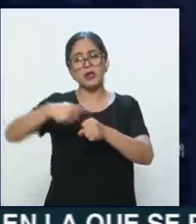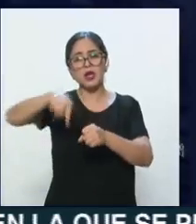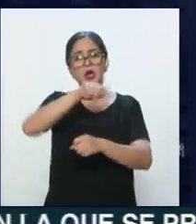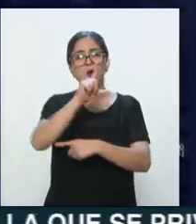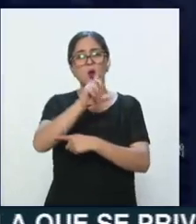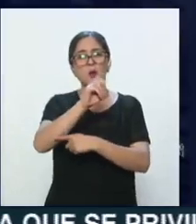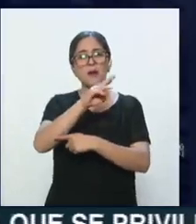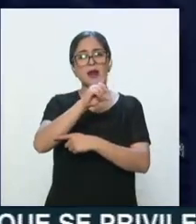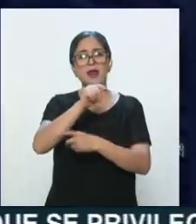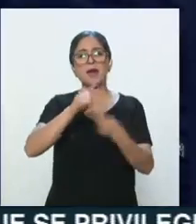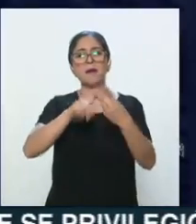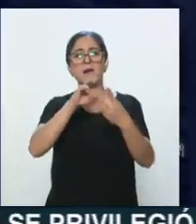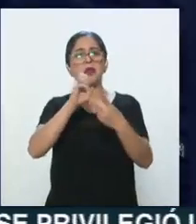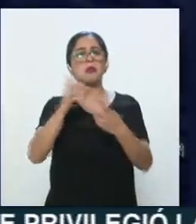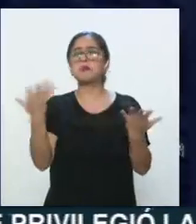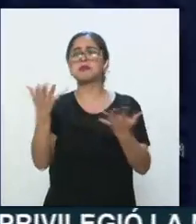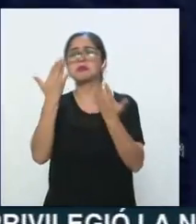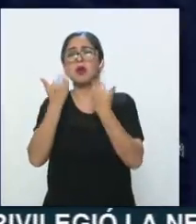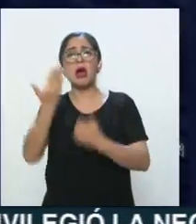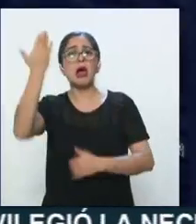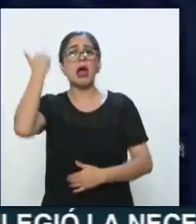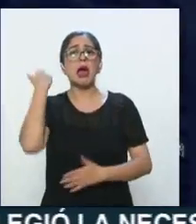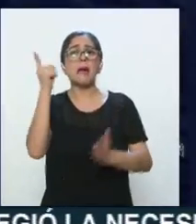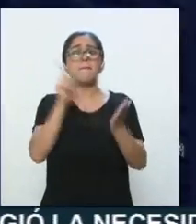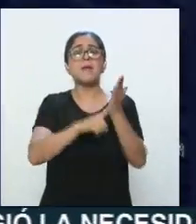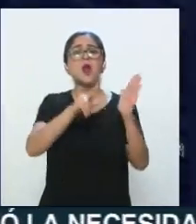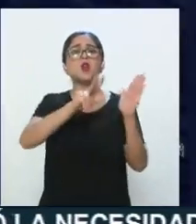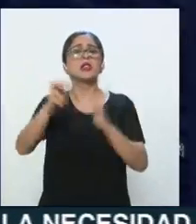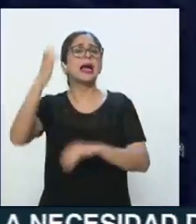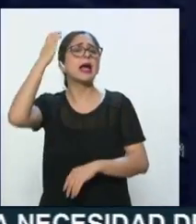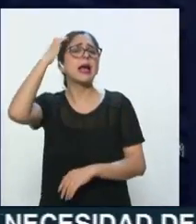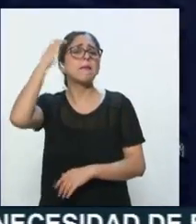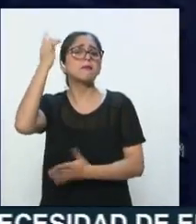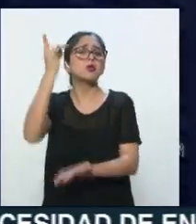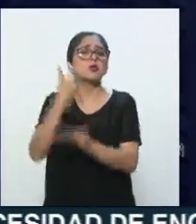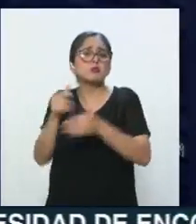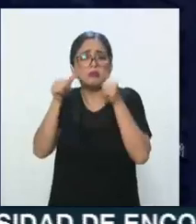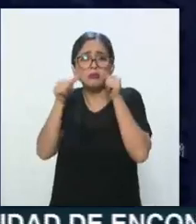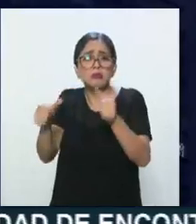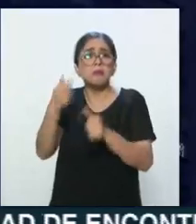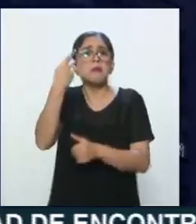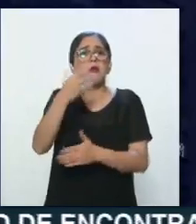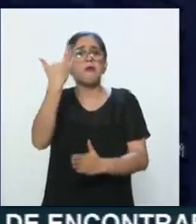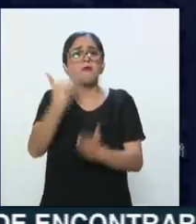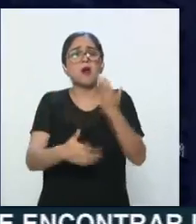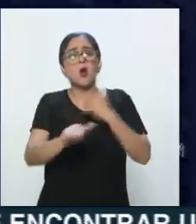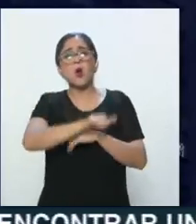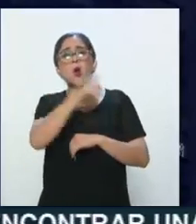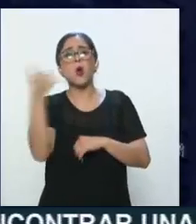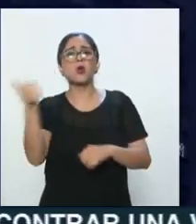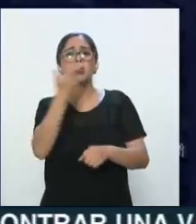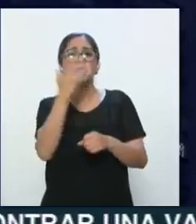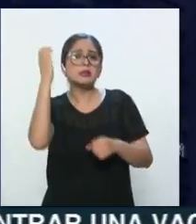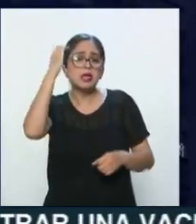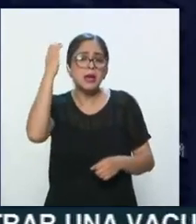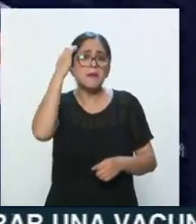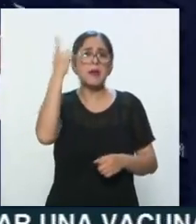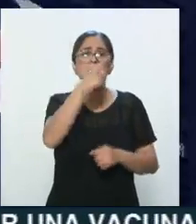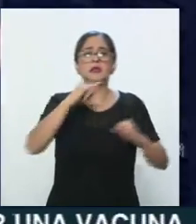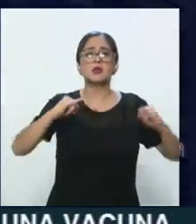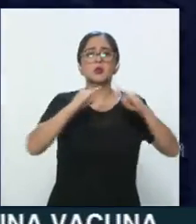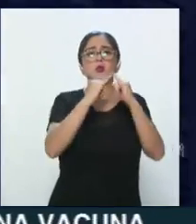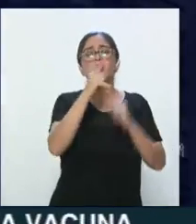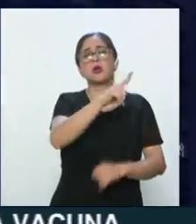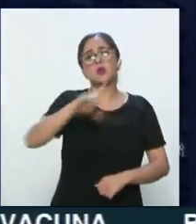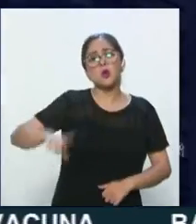no estaban preparados, contaban solo con 1.800 camas, sumando las de instituciones públicas y privadas. En Italia,